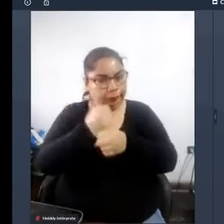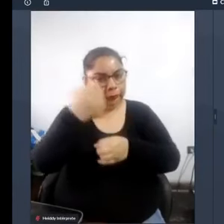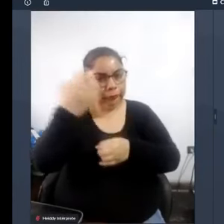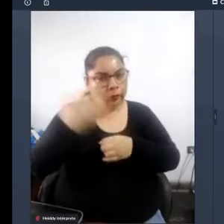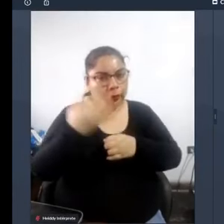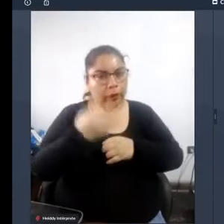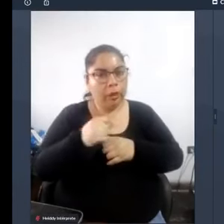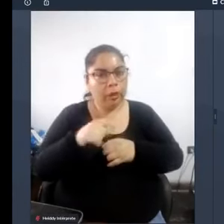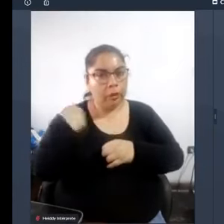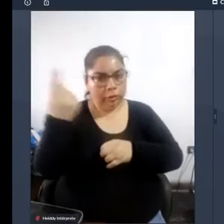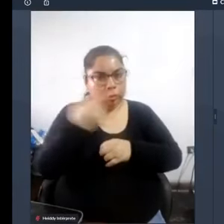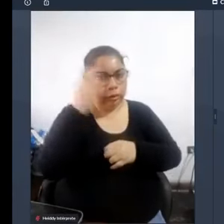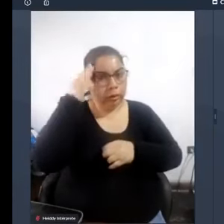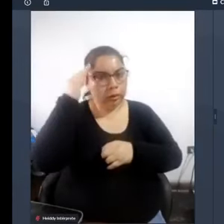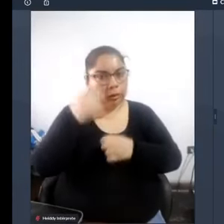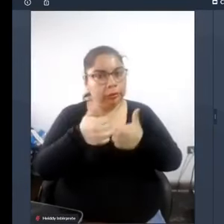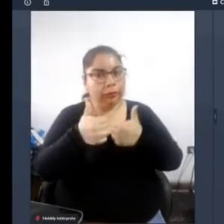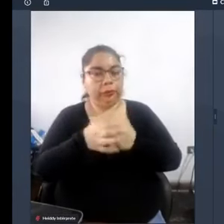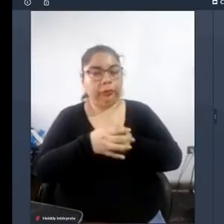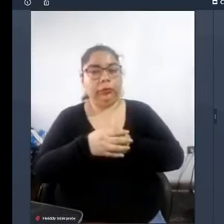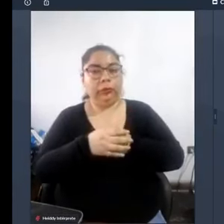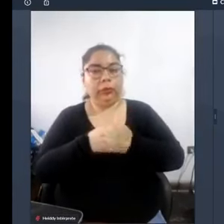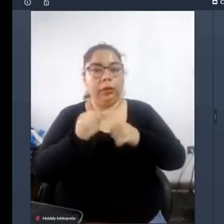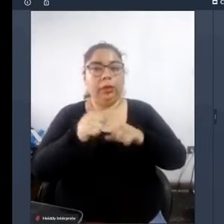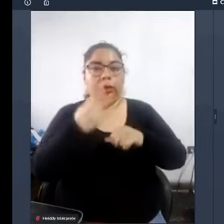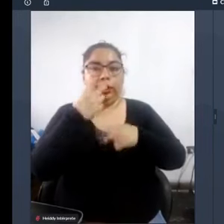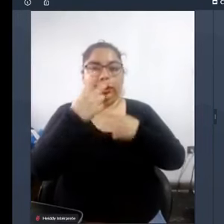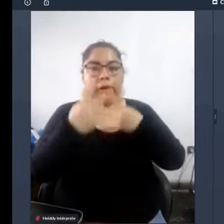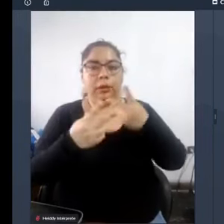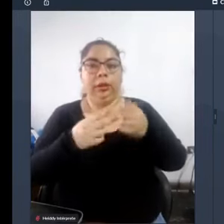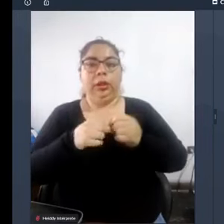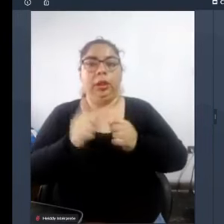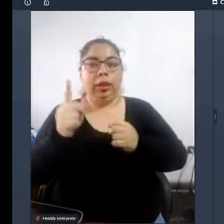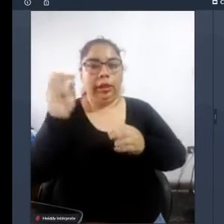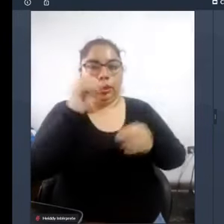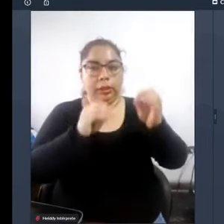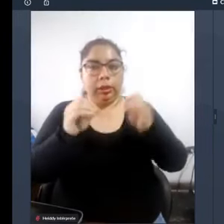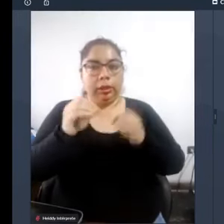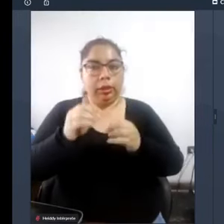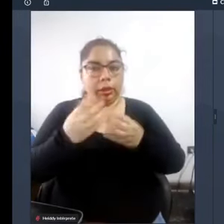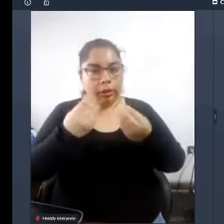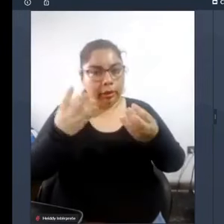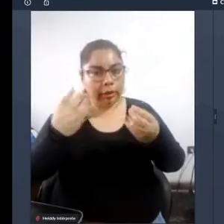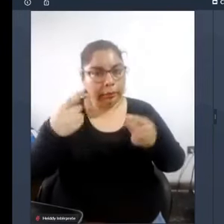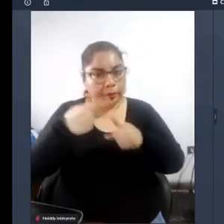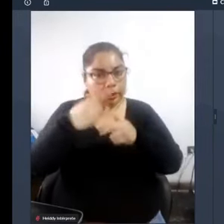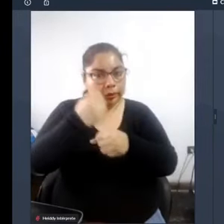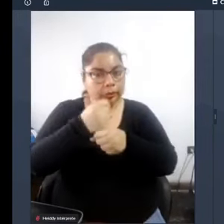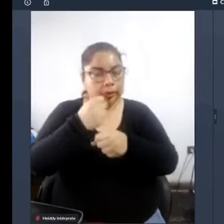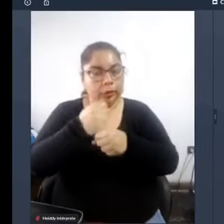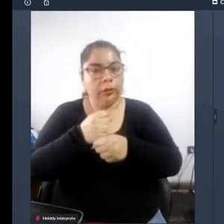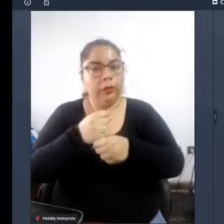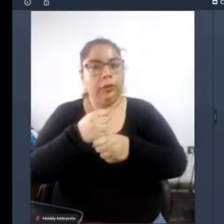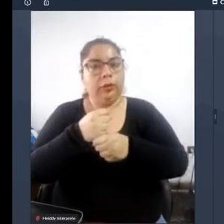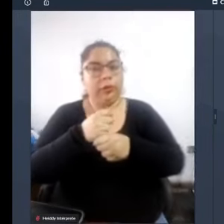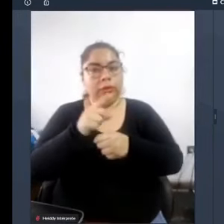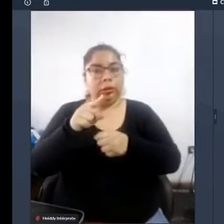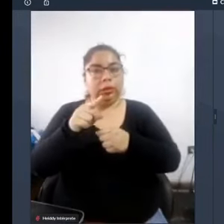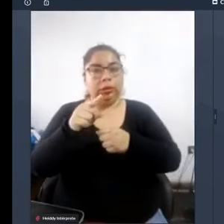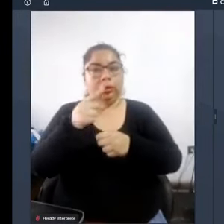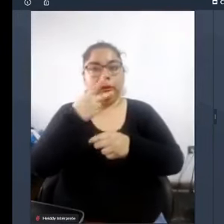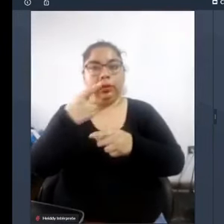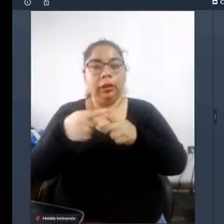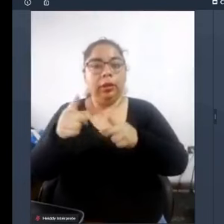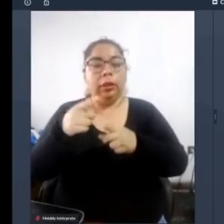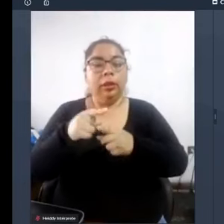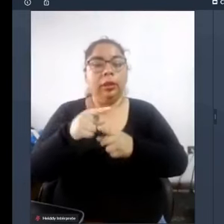estamos de acuerdo pero sin embargo quizá el reto no está en la creación de más empleo formal sino en la creación de más empleo